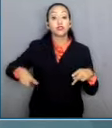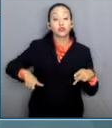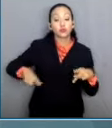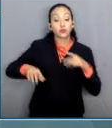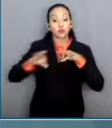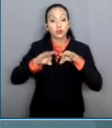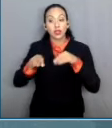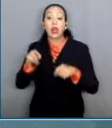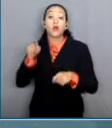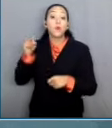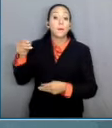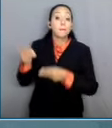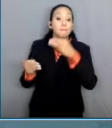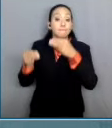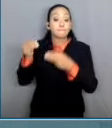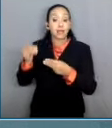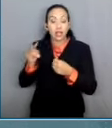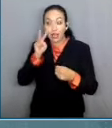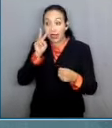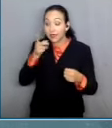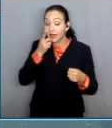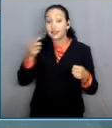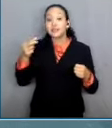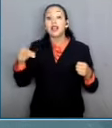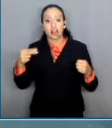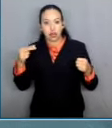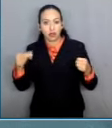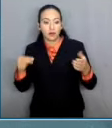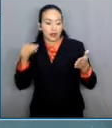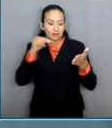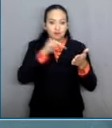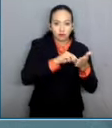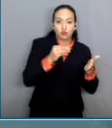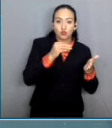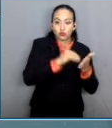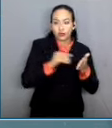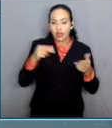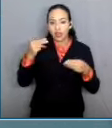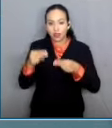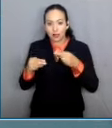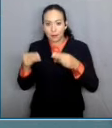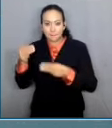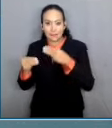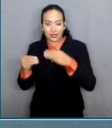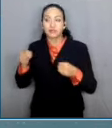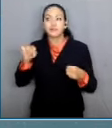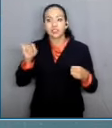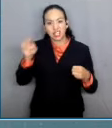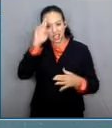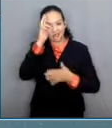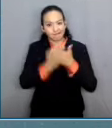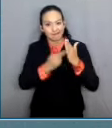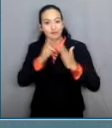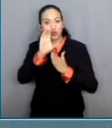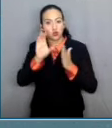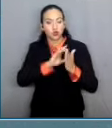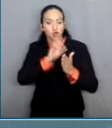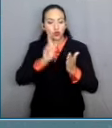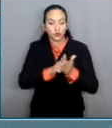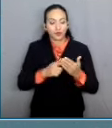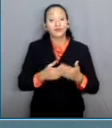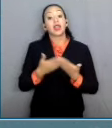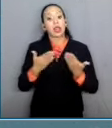conductas que pudieran constituir faltas administrativas. En dicho acuerdo se consideró que el Consejo de la Judicatura Federal